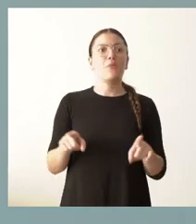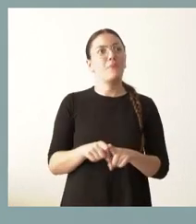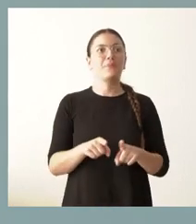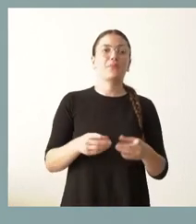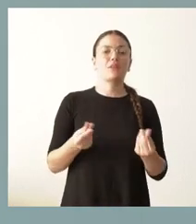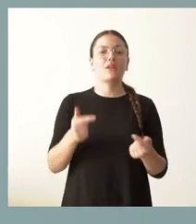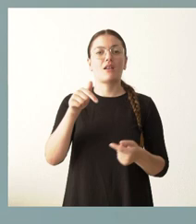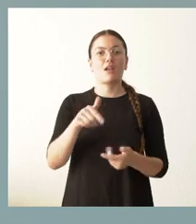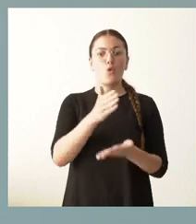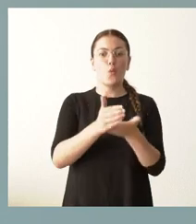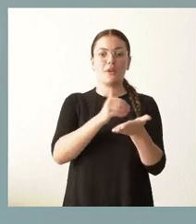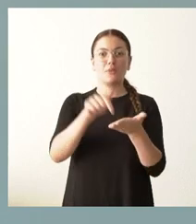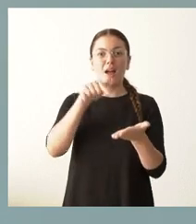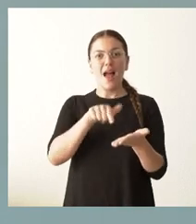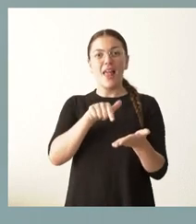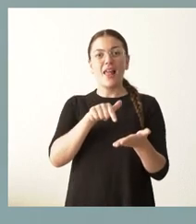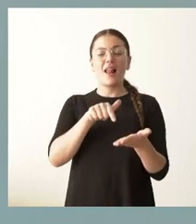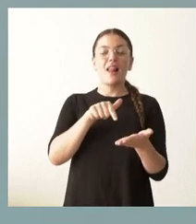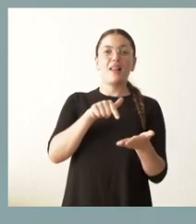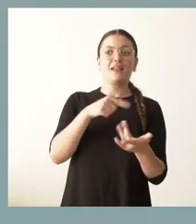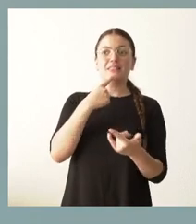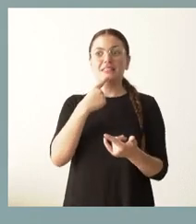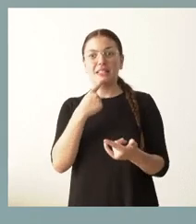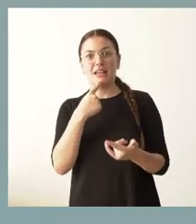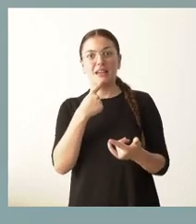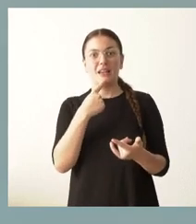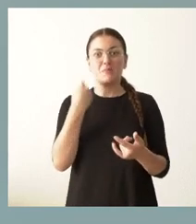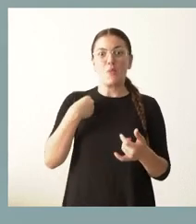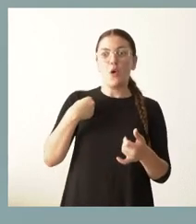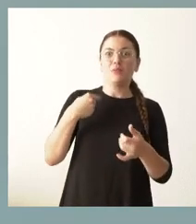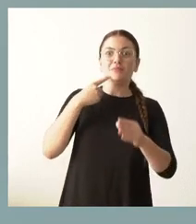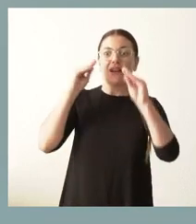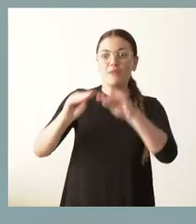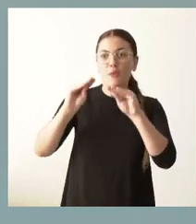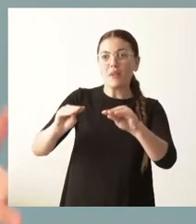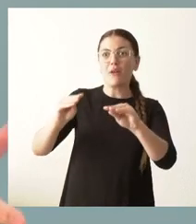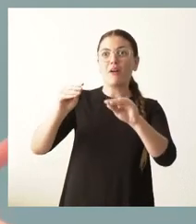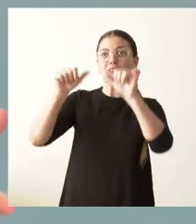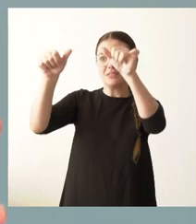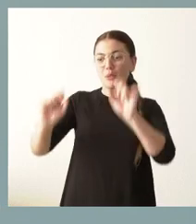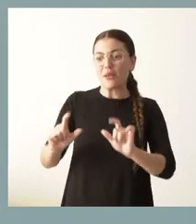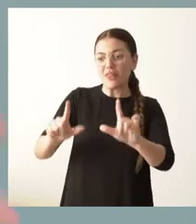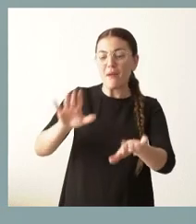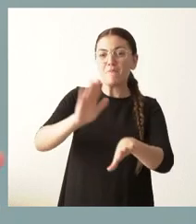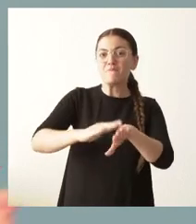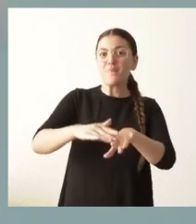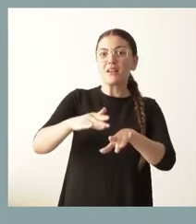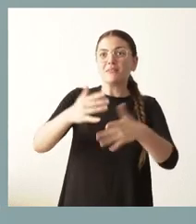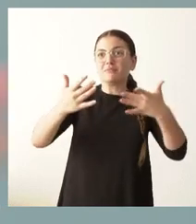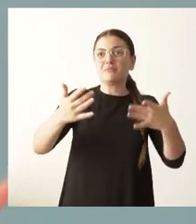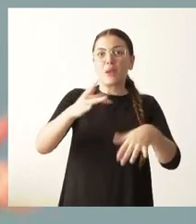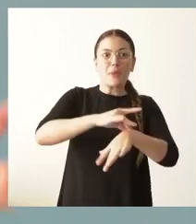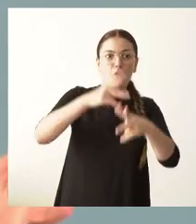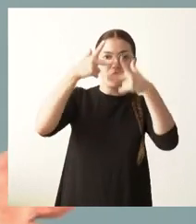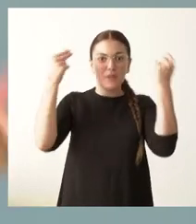quien genera, quien forma, quien habilita los títulos y quien posibilita que una persona que tiene un título determinado pueda